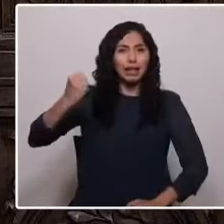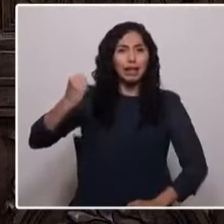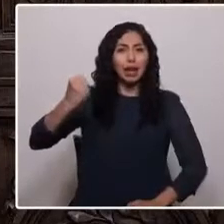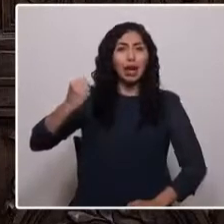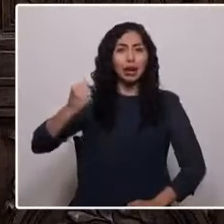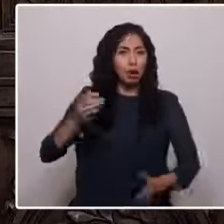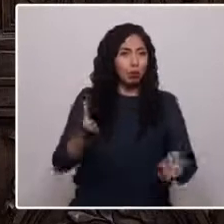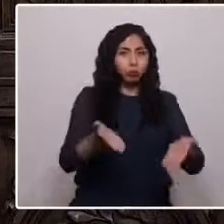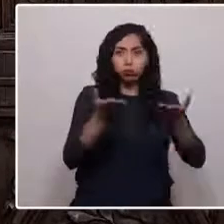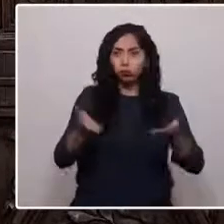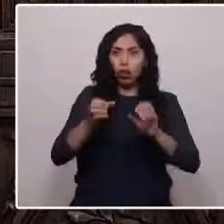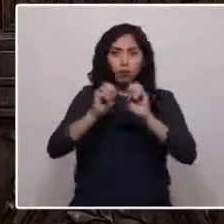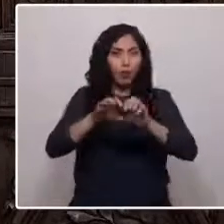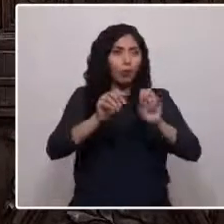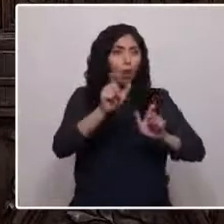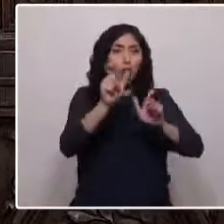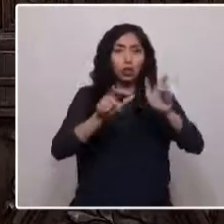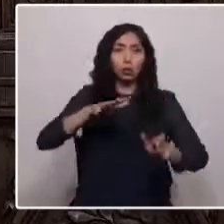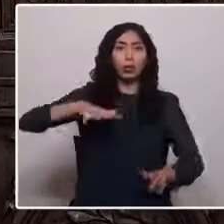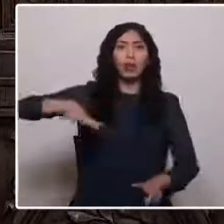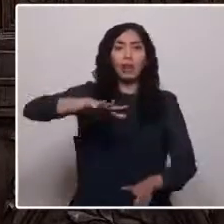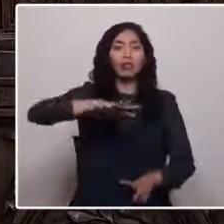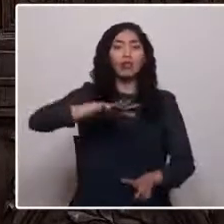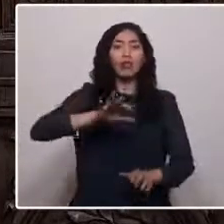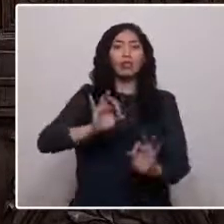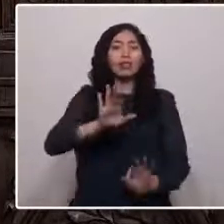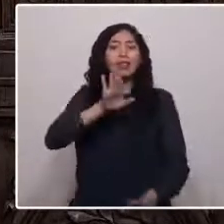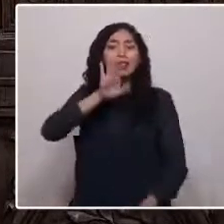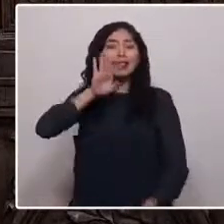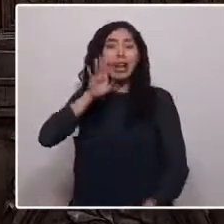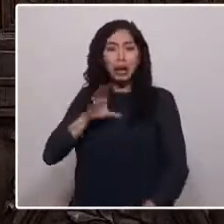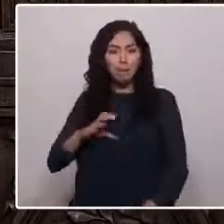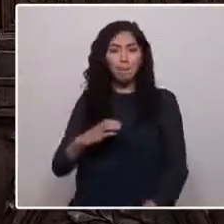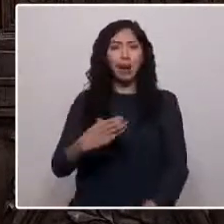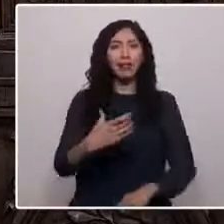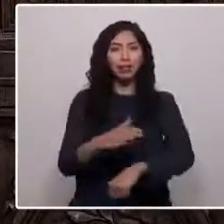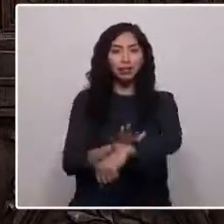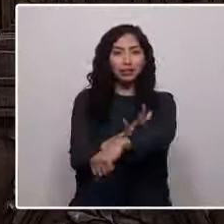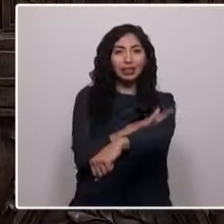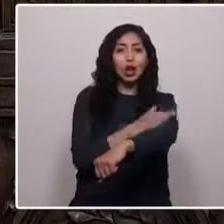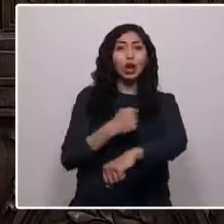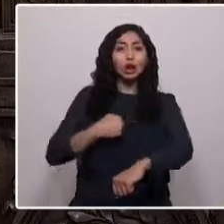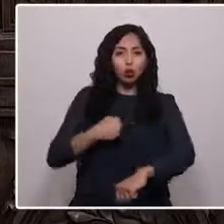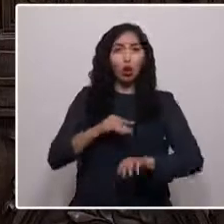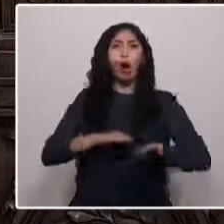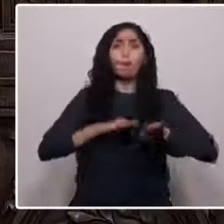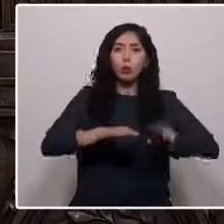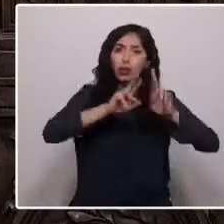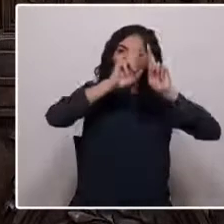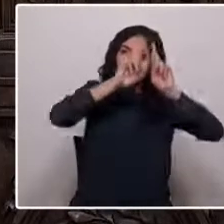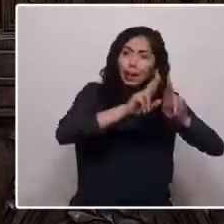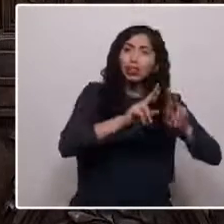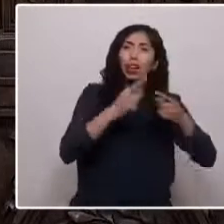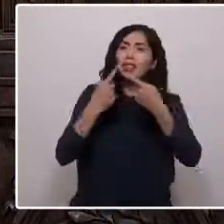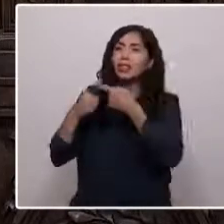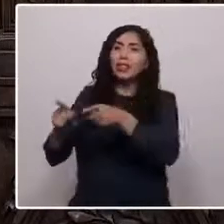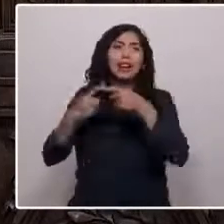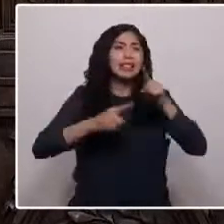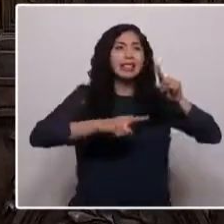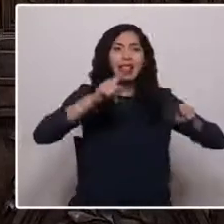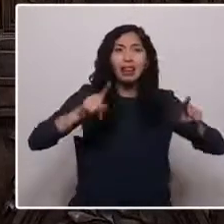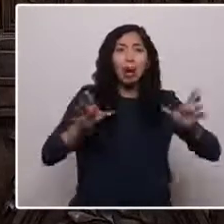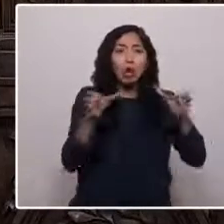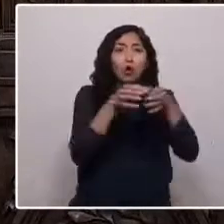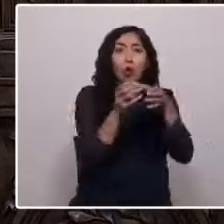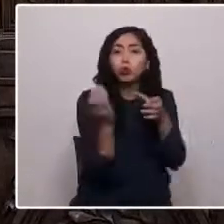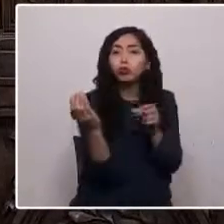ciudadanas íntegros, empáticos, sensibles. Estoy por el respeto y la valorización de la diversidad, de las minorías, de entender que